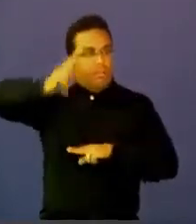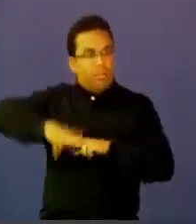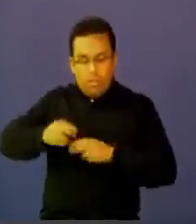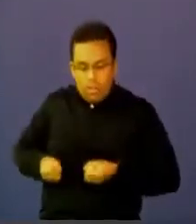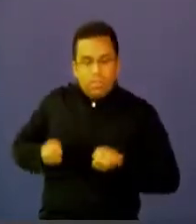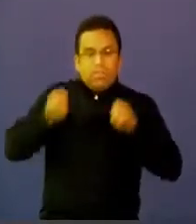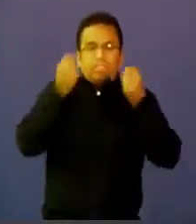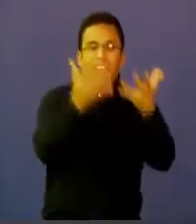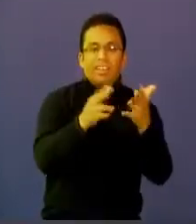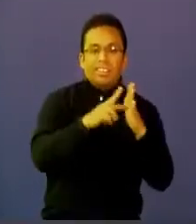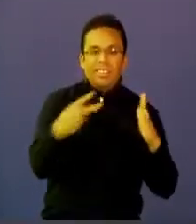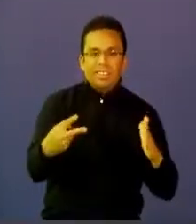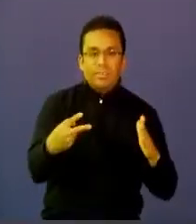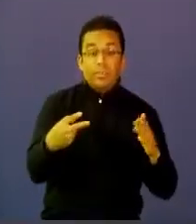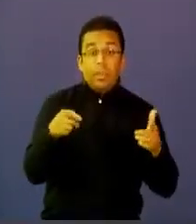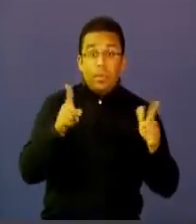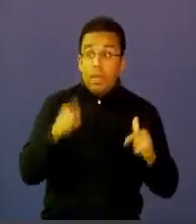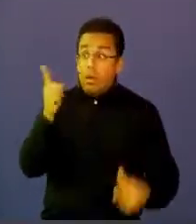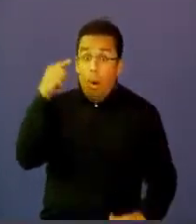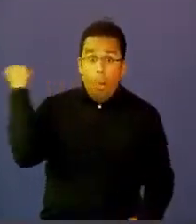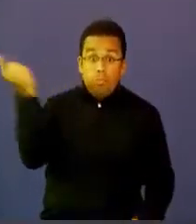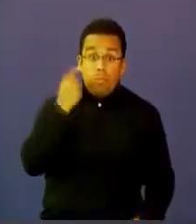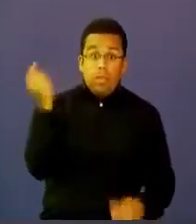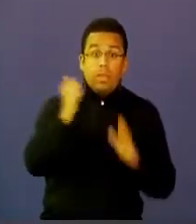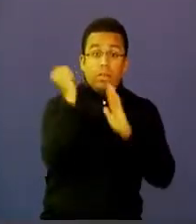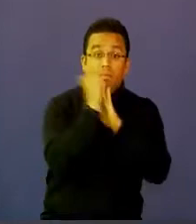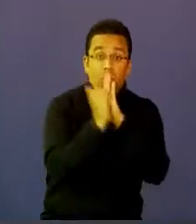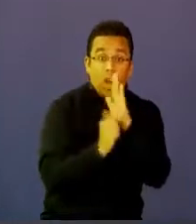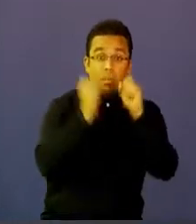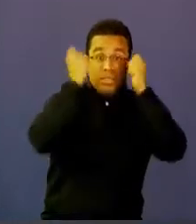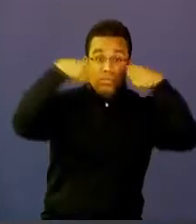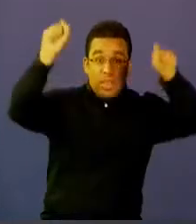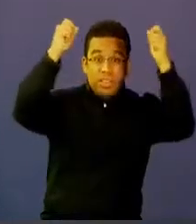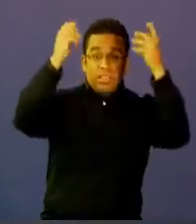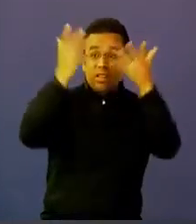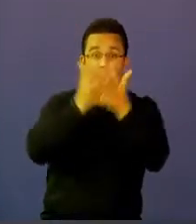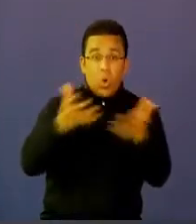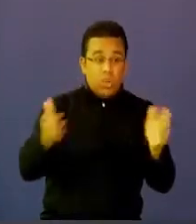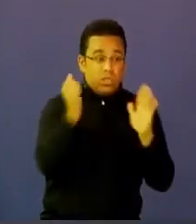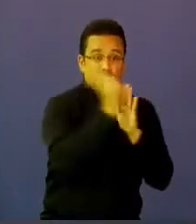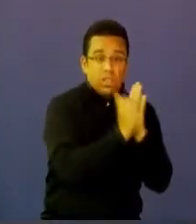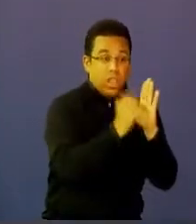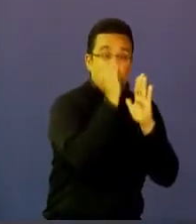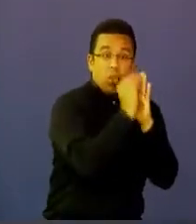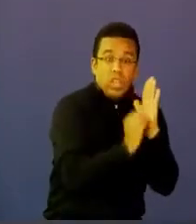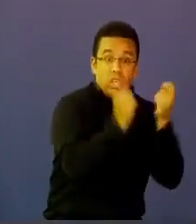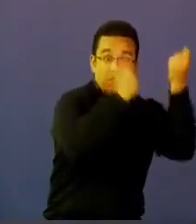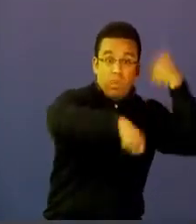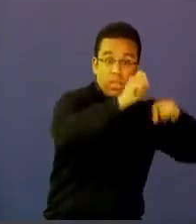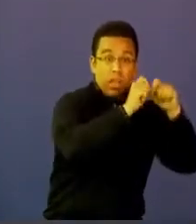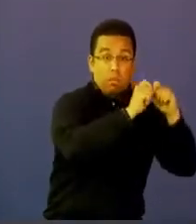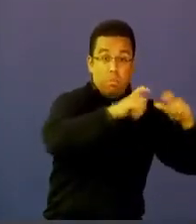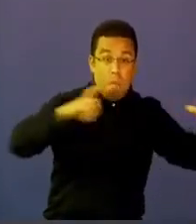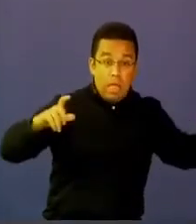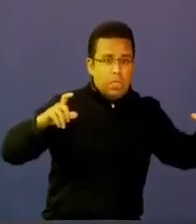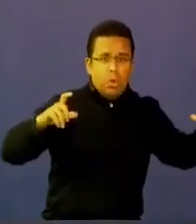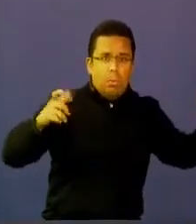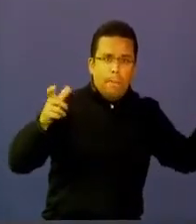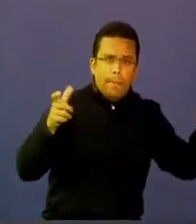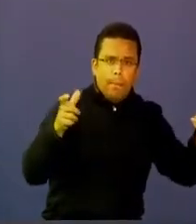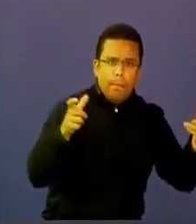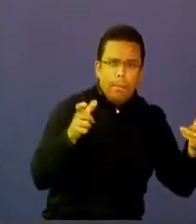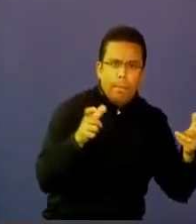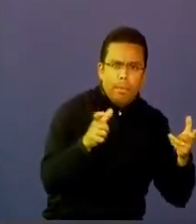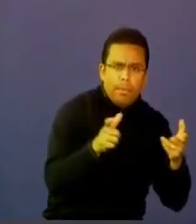la venta de software, la venta de contenidos preestablecidos, y los docentes con sus competencias, con las competencias que han